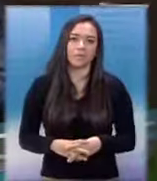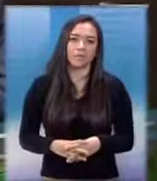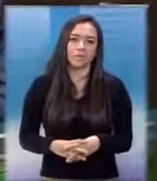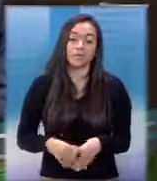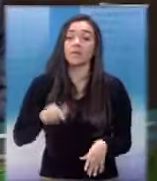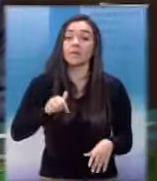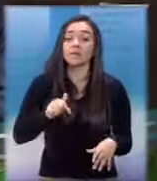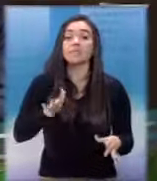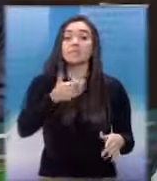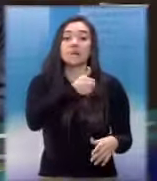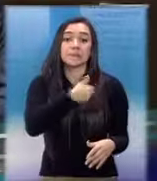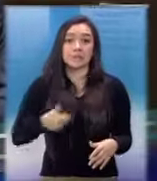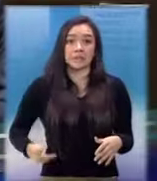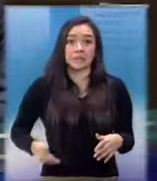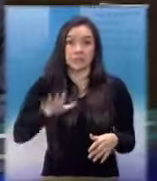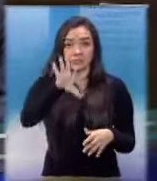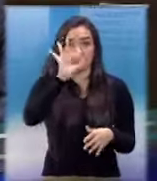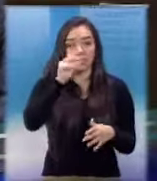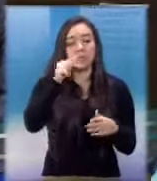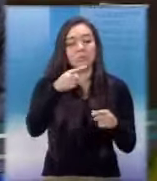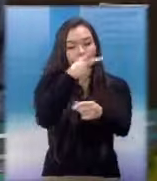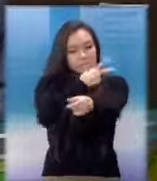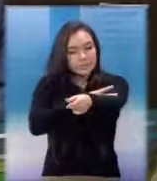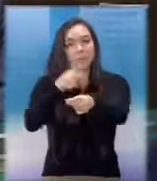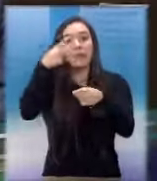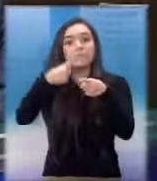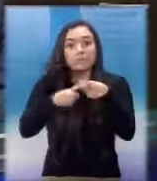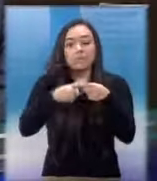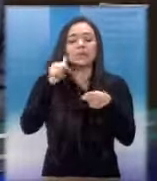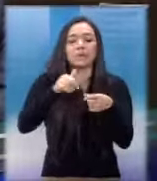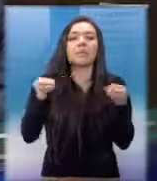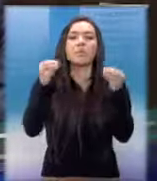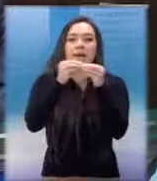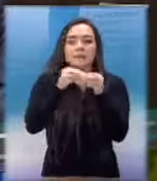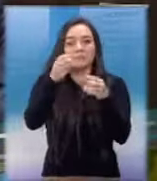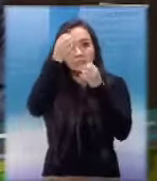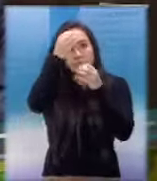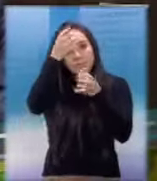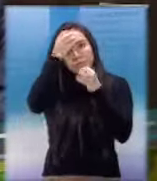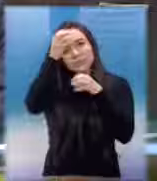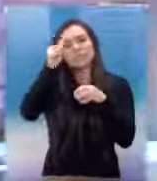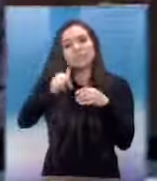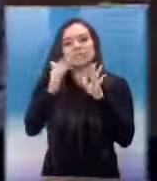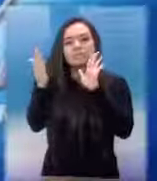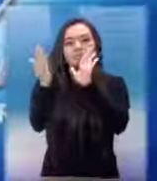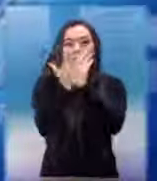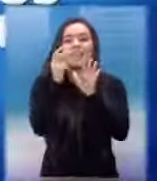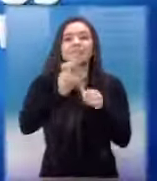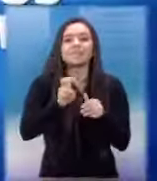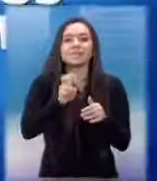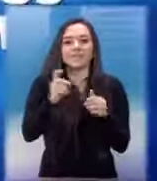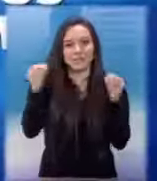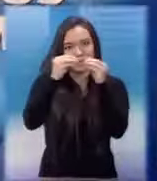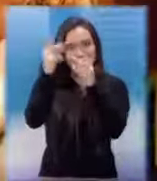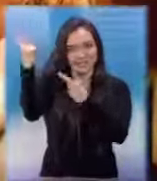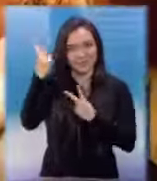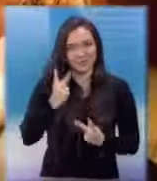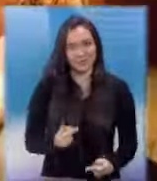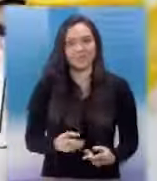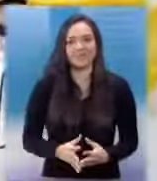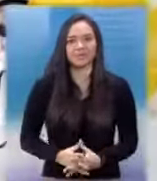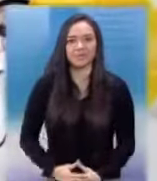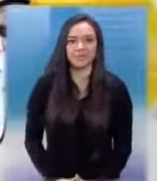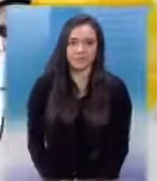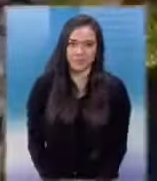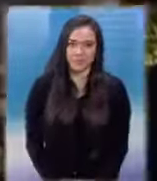Además, presidente electo del Congreso Aristides Crespo hace un llamado al diálogo y al acercamiento con los bloques opositores. Ya volvemos.